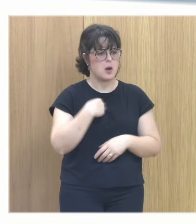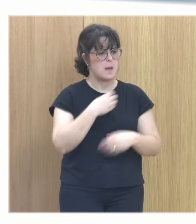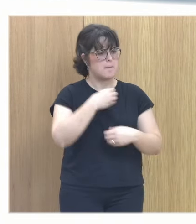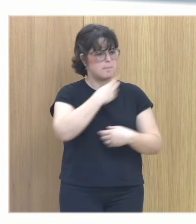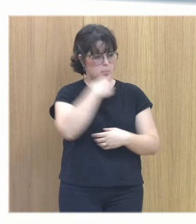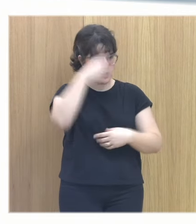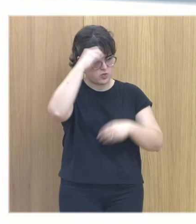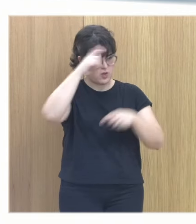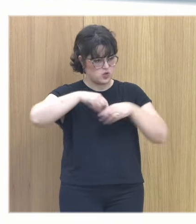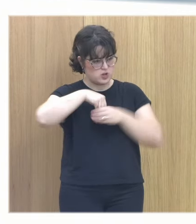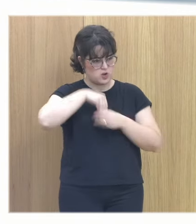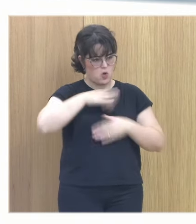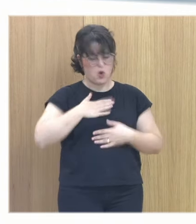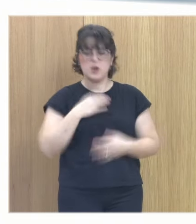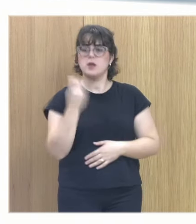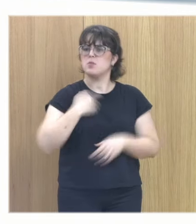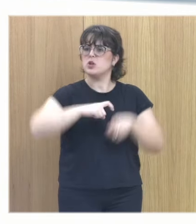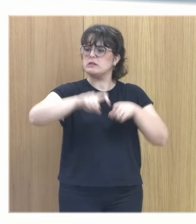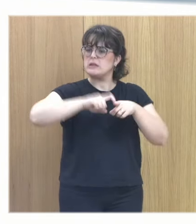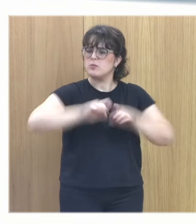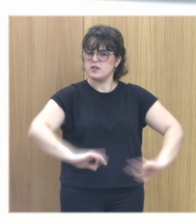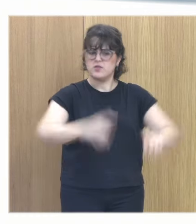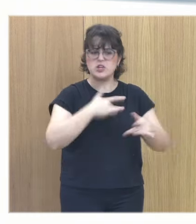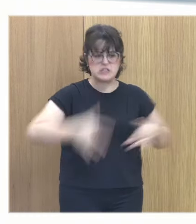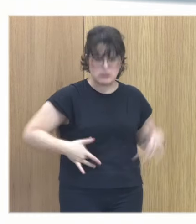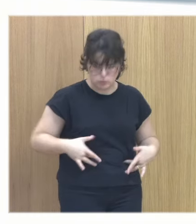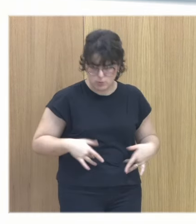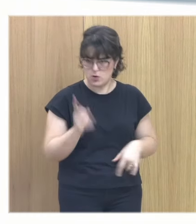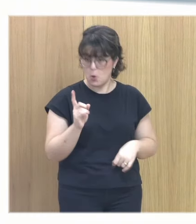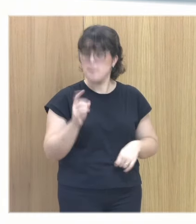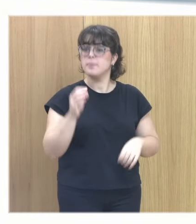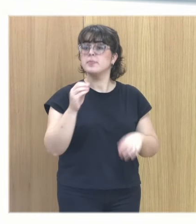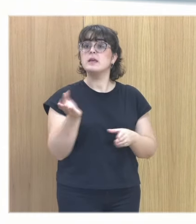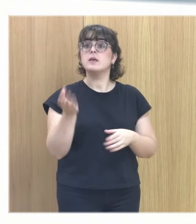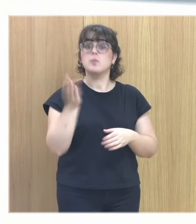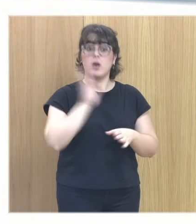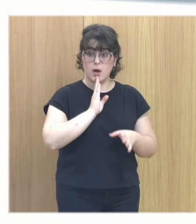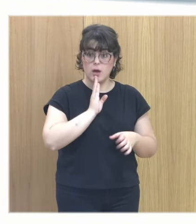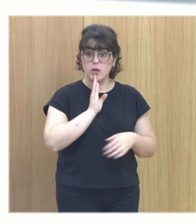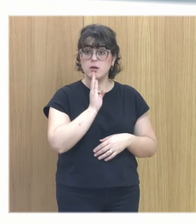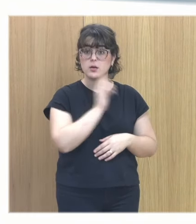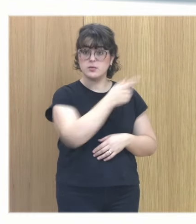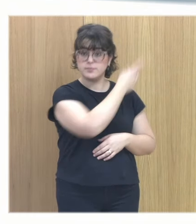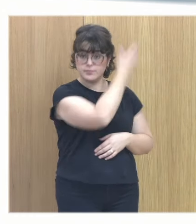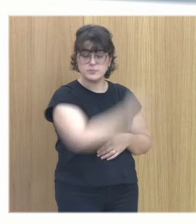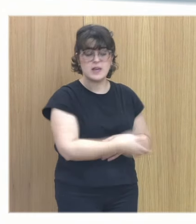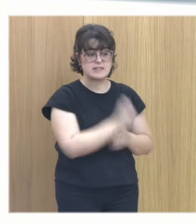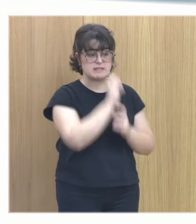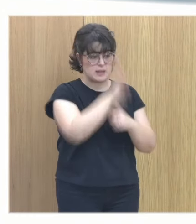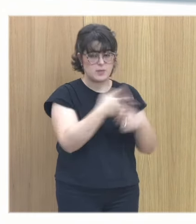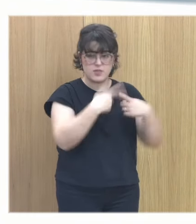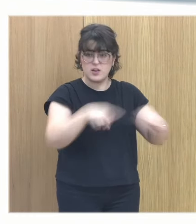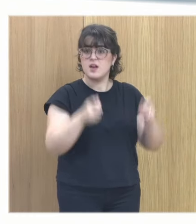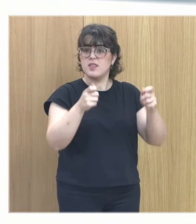siempre vamos a tener este tipo de sintomatología dentro de eso hay que diferenciar este esquema es